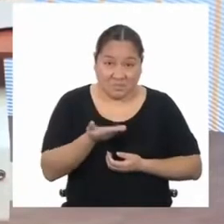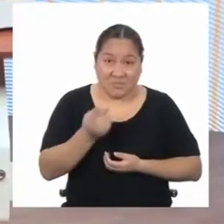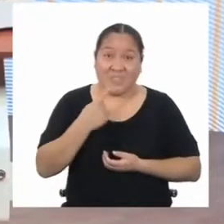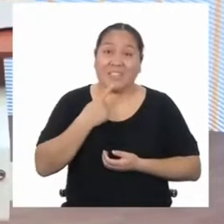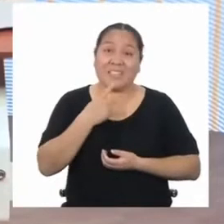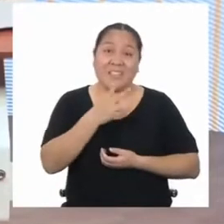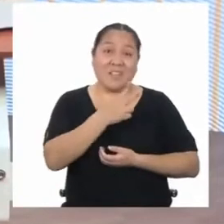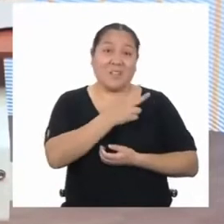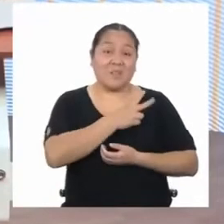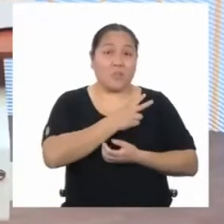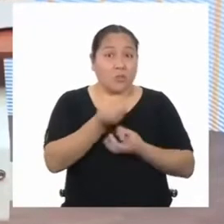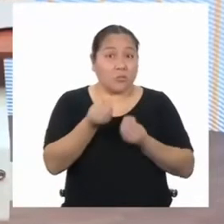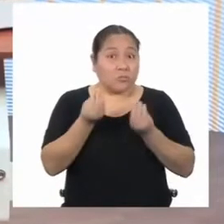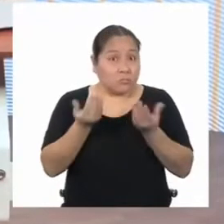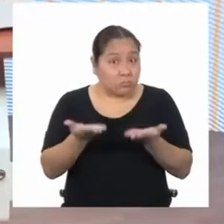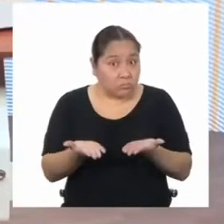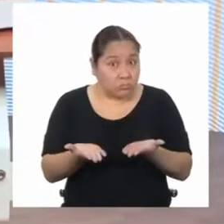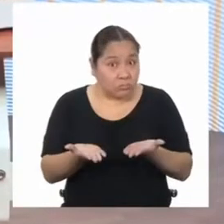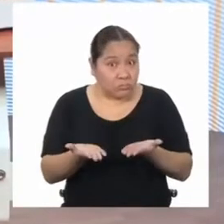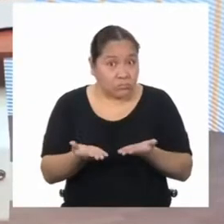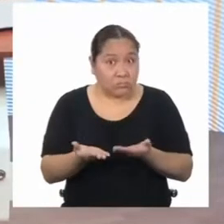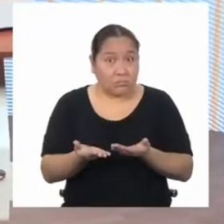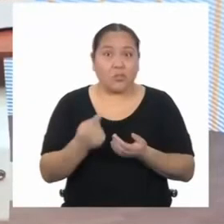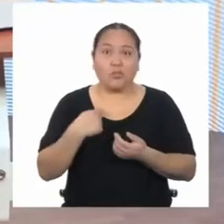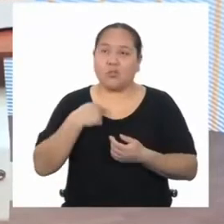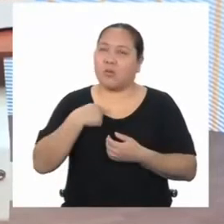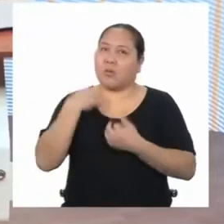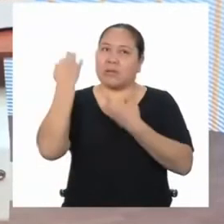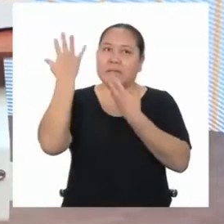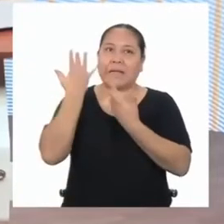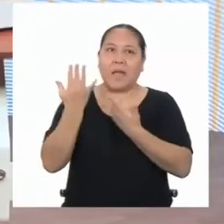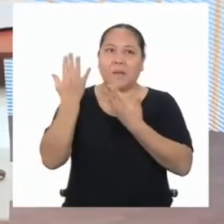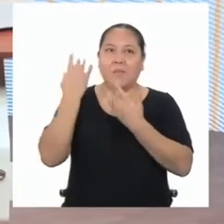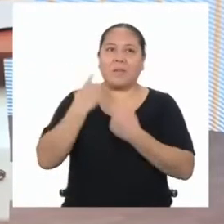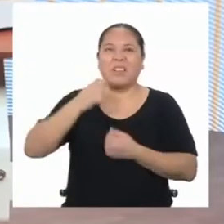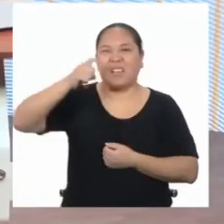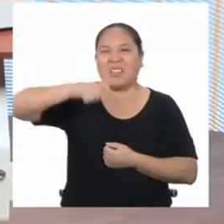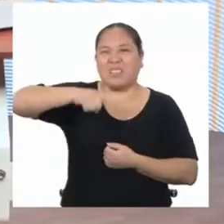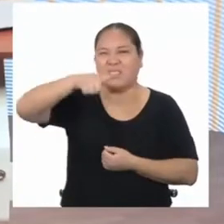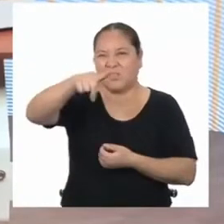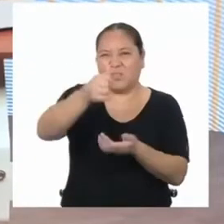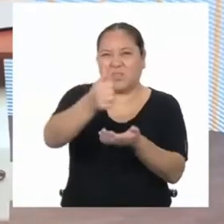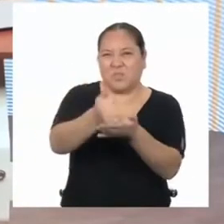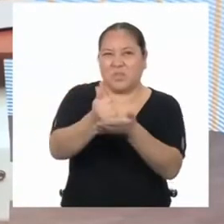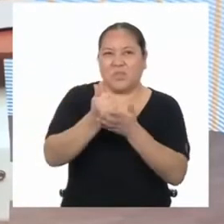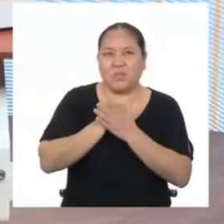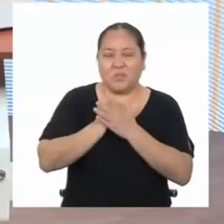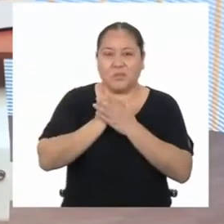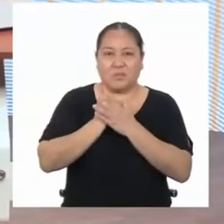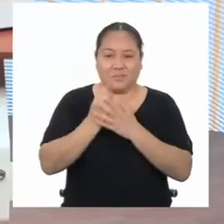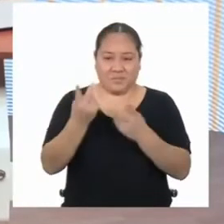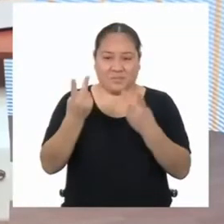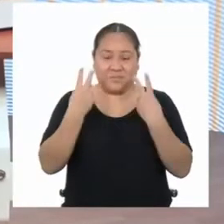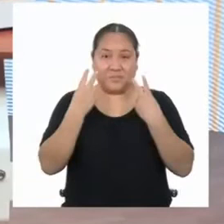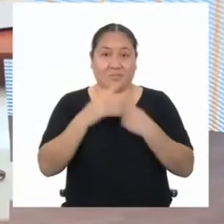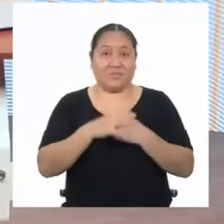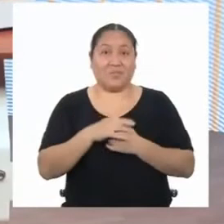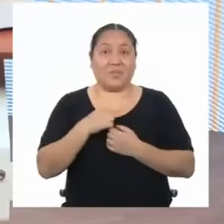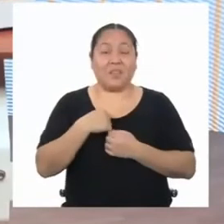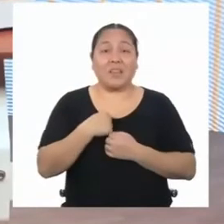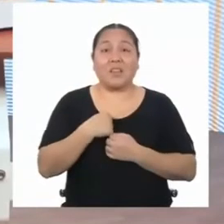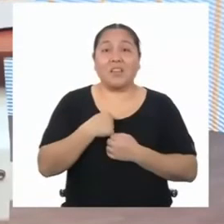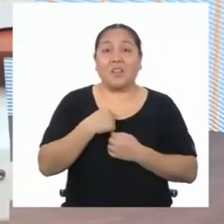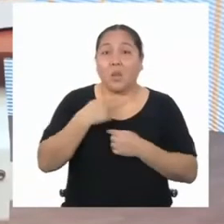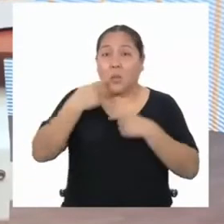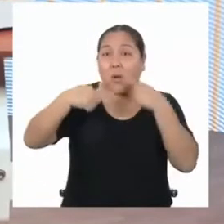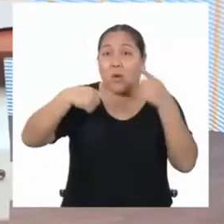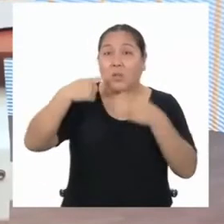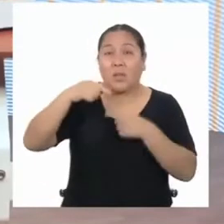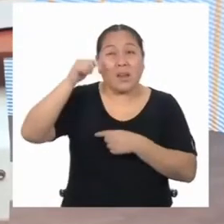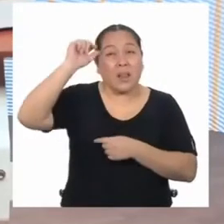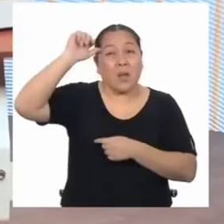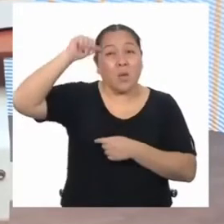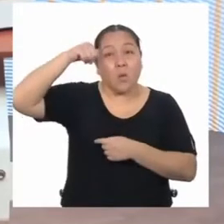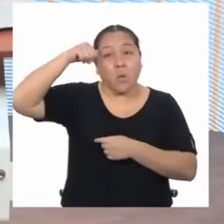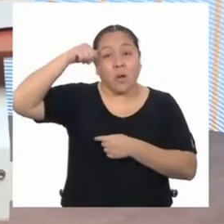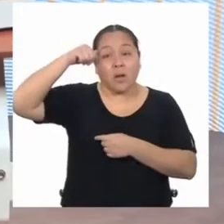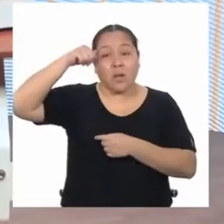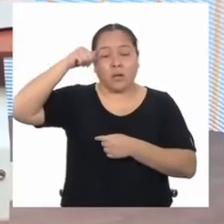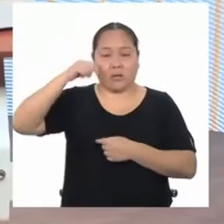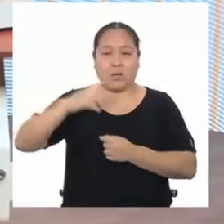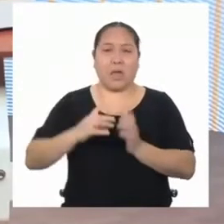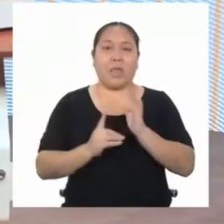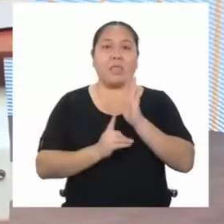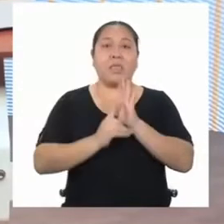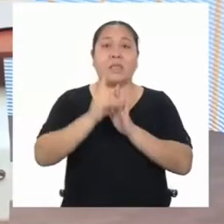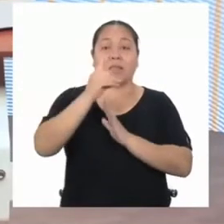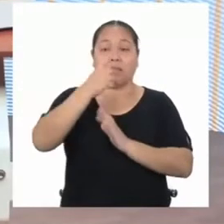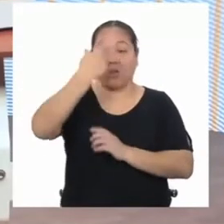¿Cómo están? Yo los estaba esperando porque necesito su ayuda. Miren, les voy a contar. ¿Recuerdan que en Desarrollo Personal,